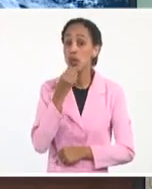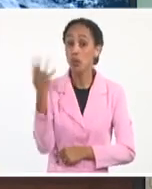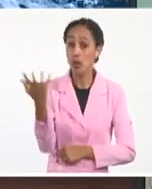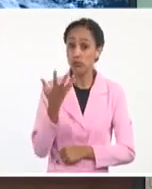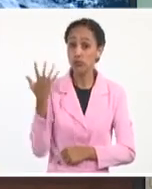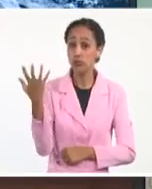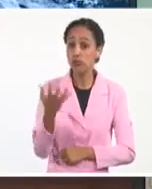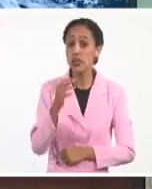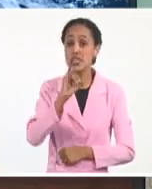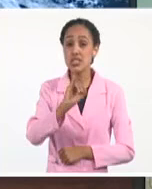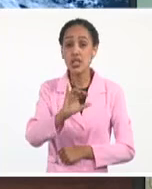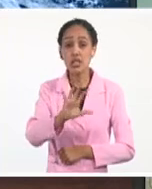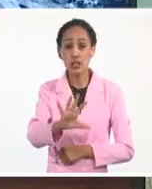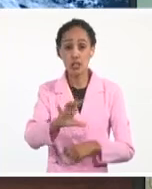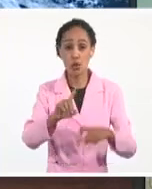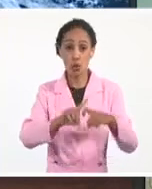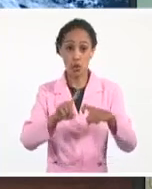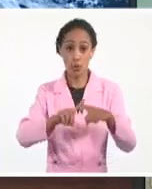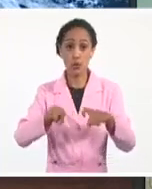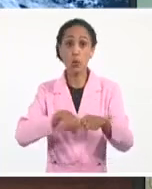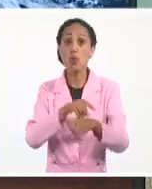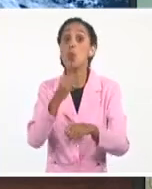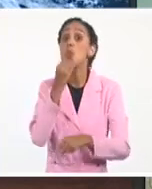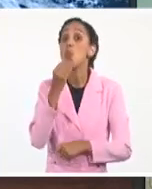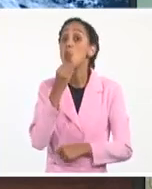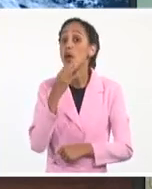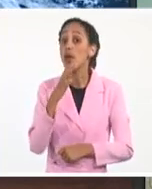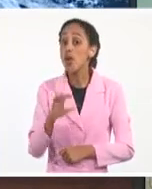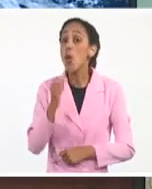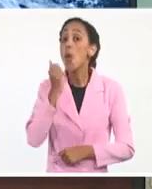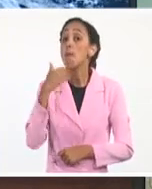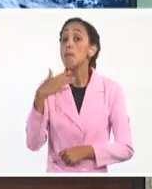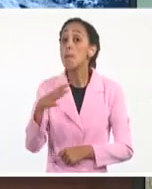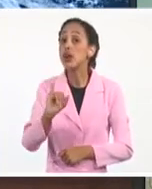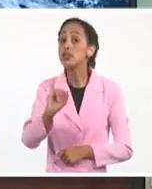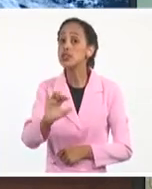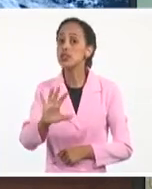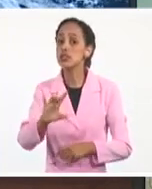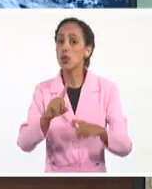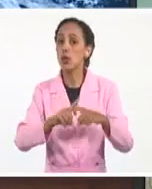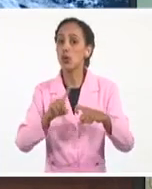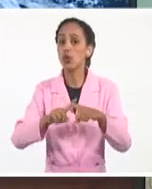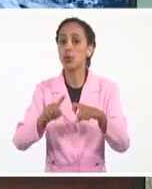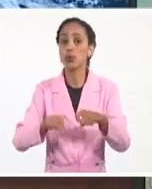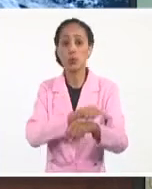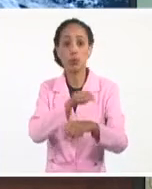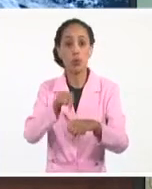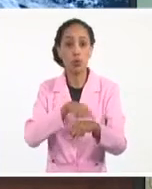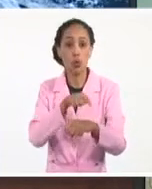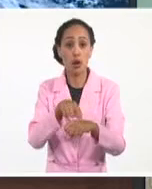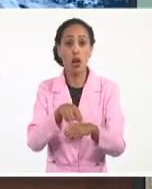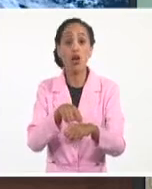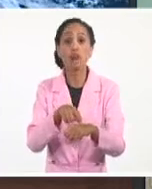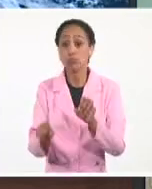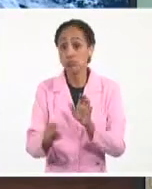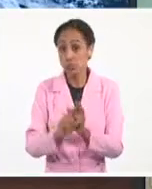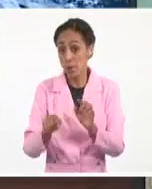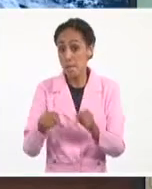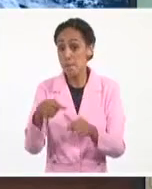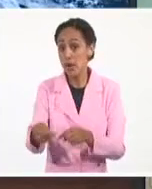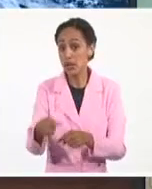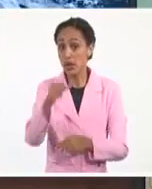65 kilómetros por hora o más, ya a partir de mañana, domingo.